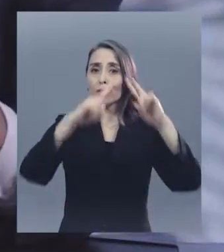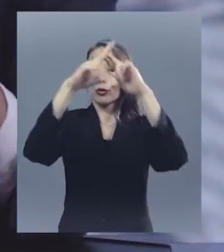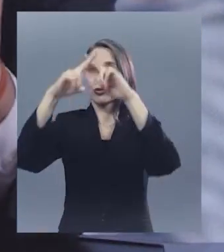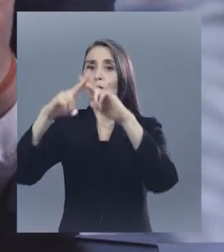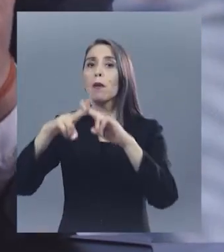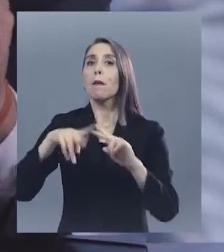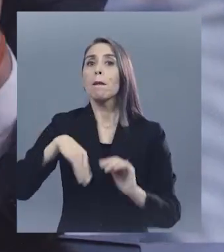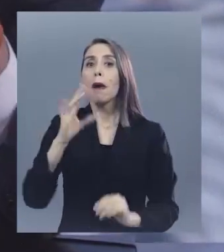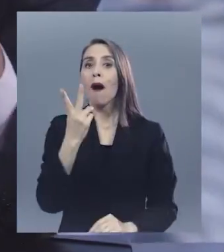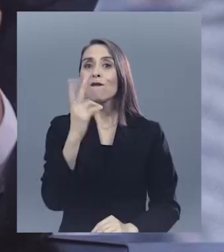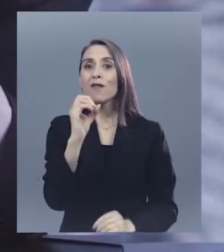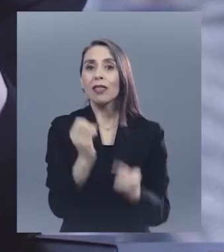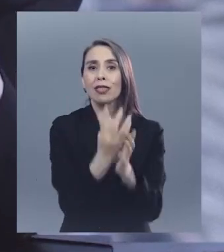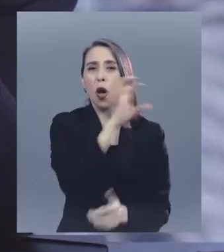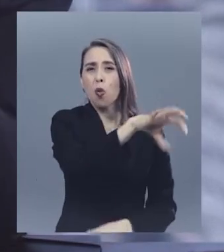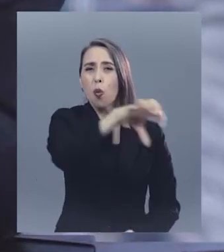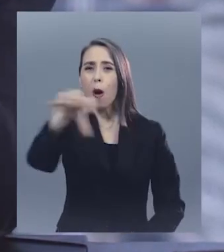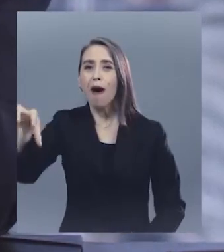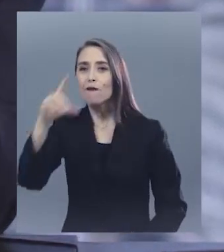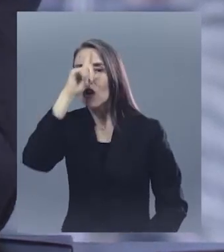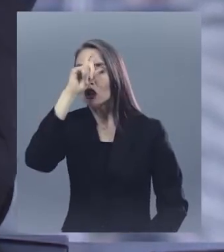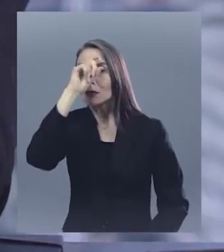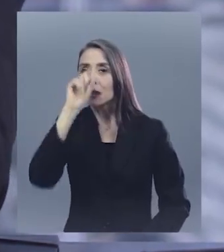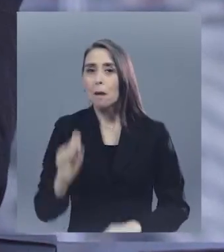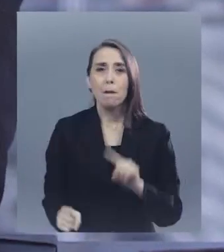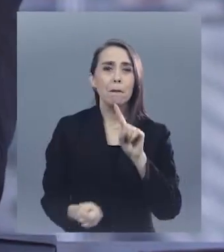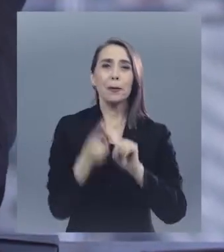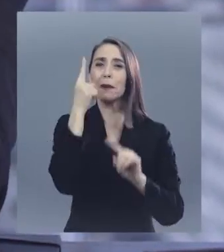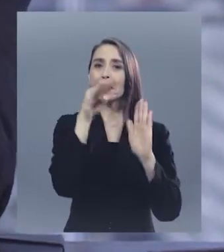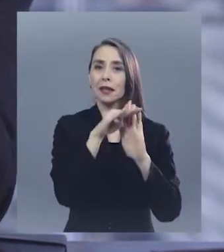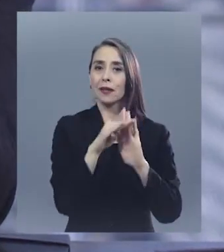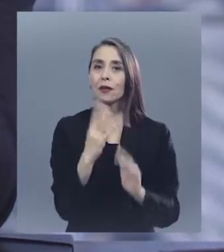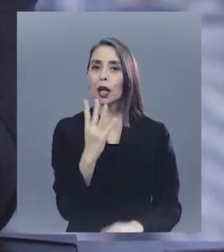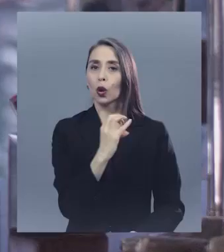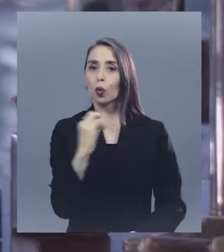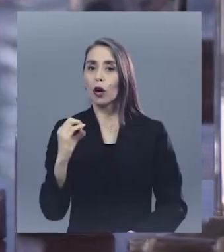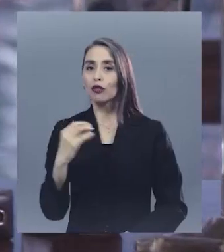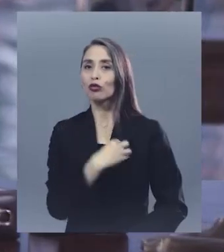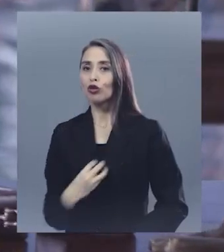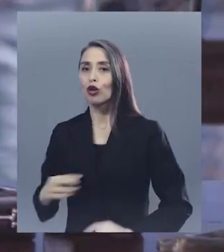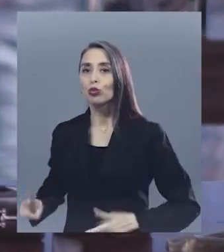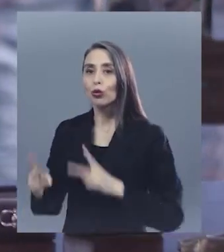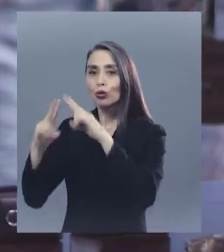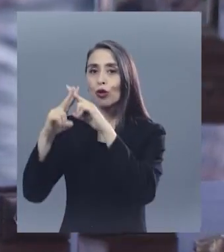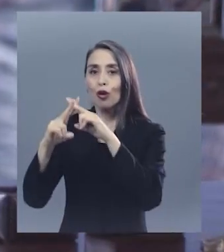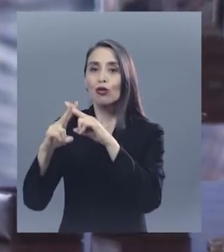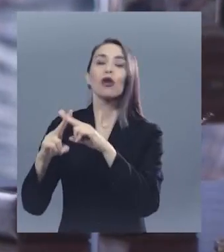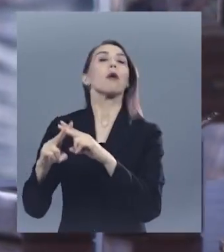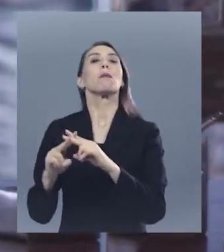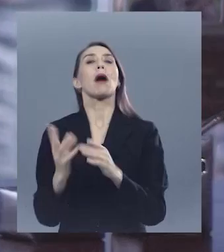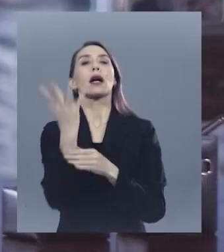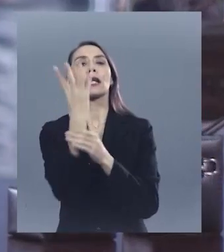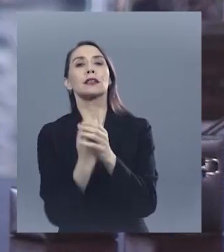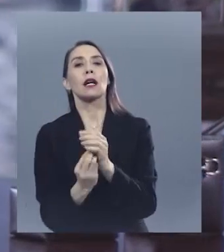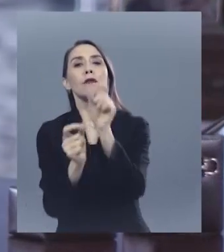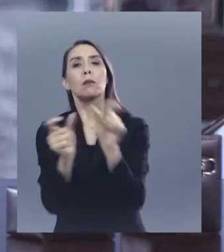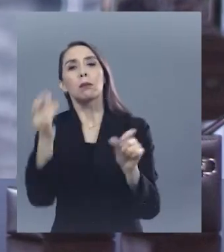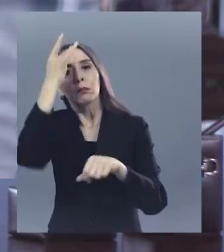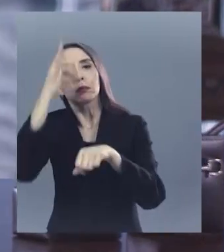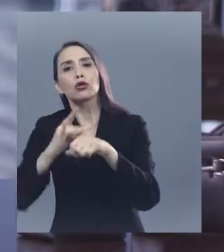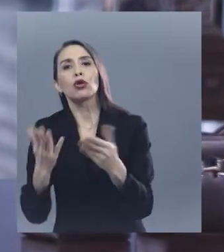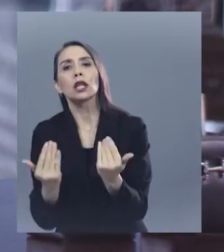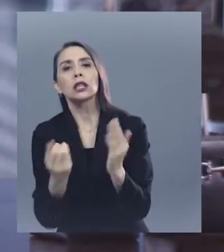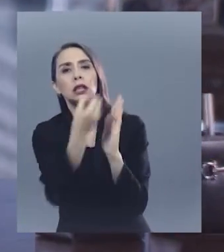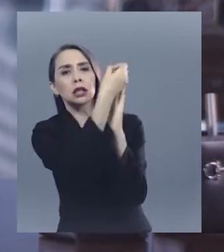Construiremos más de 20 nuevos hospitales de primer nivel Y 400 consultorios médicos para acabar